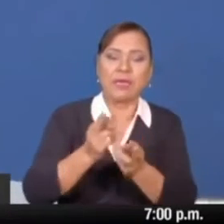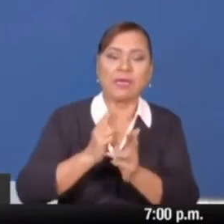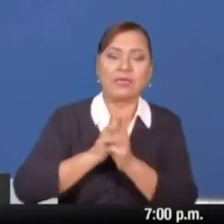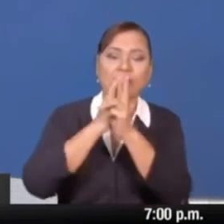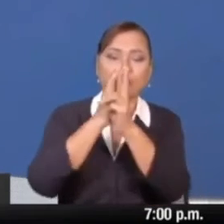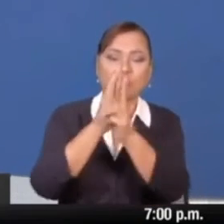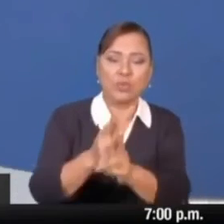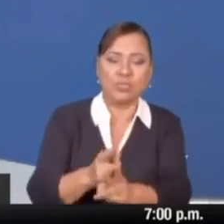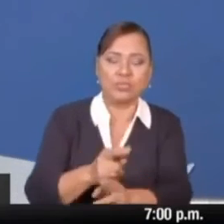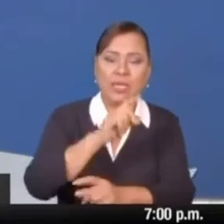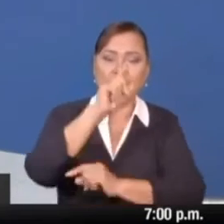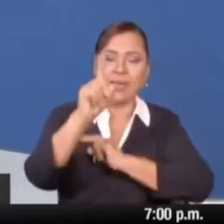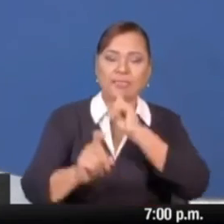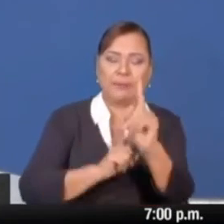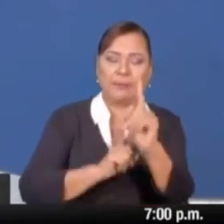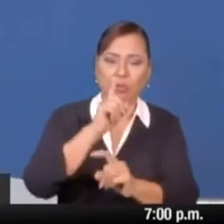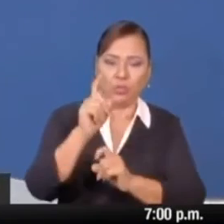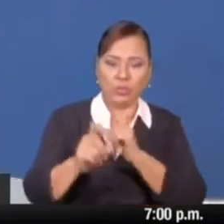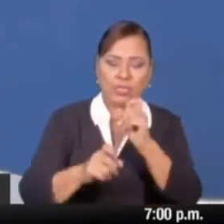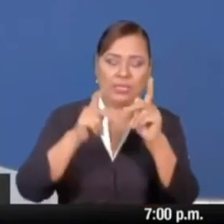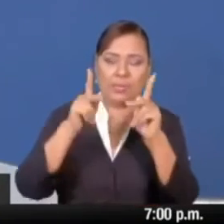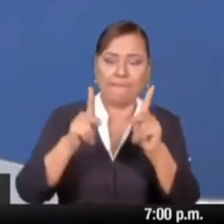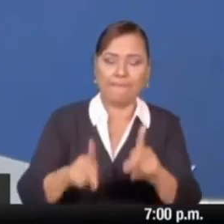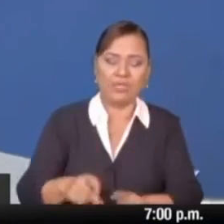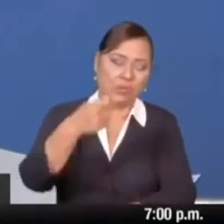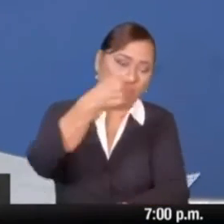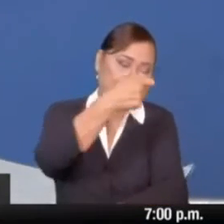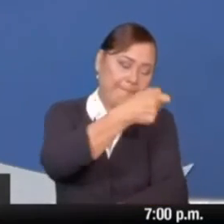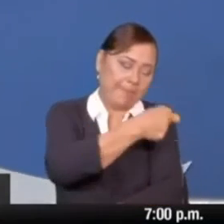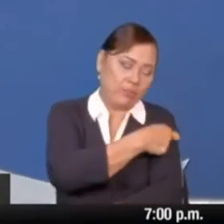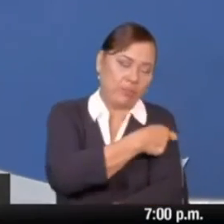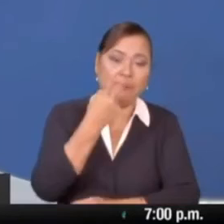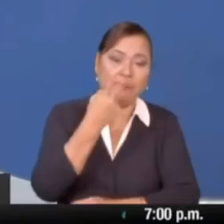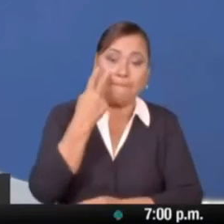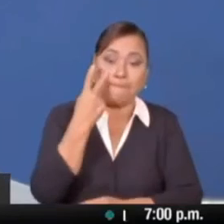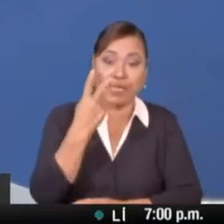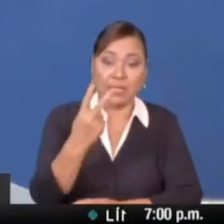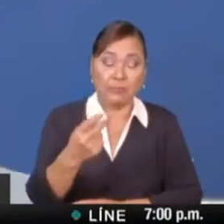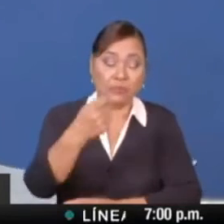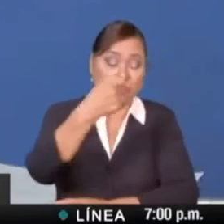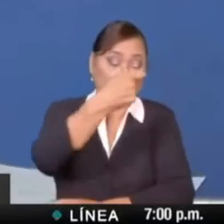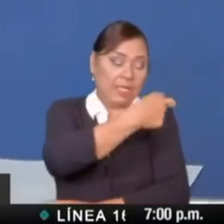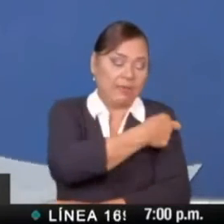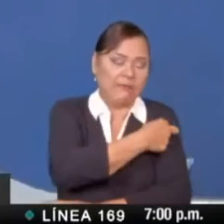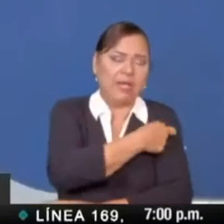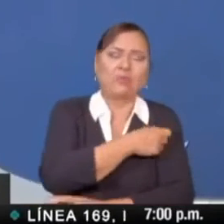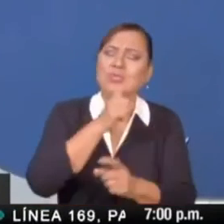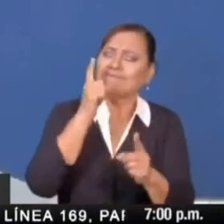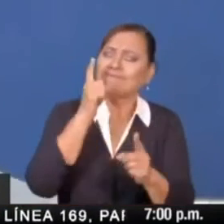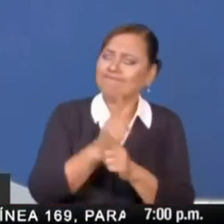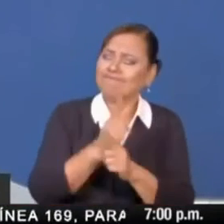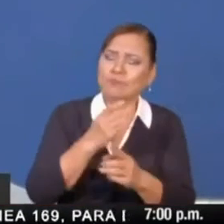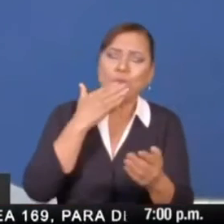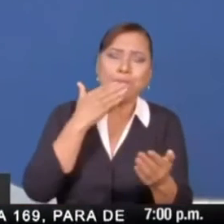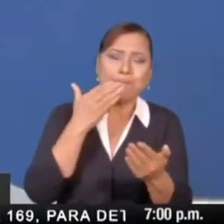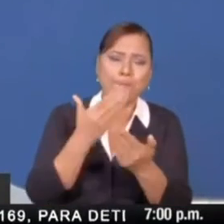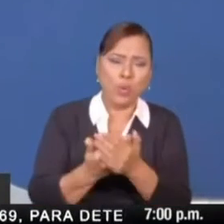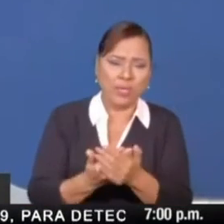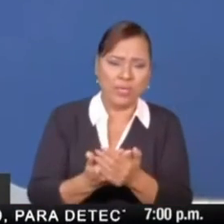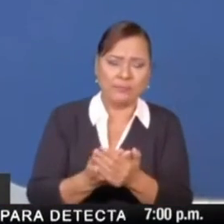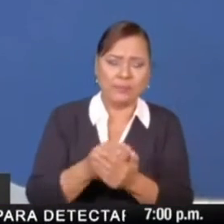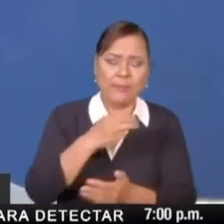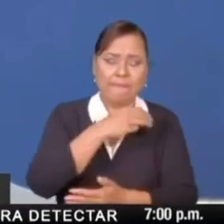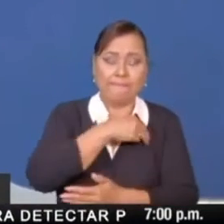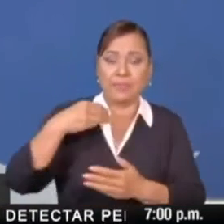otros. Velaremos porque la vacuna sea eficaz y eficiente. El Ministerio de